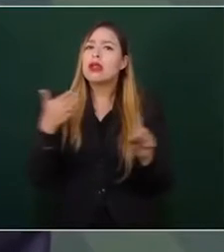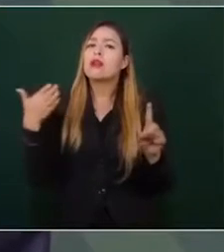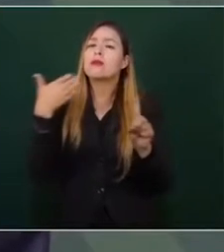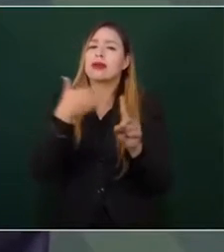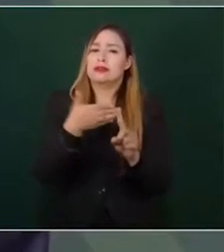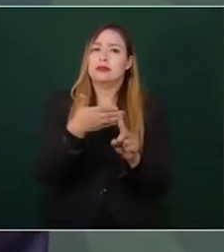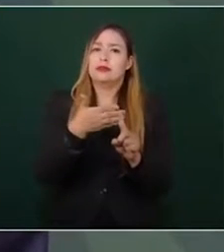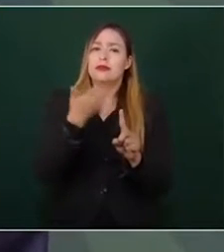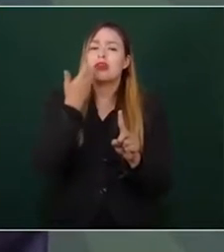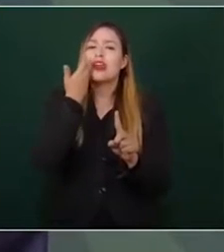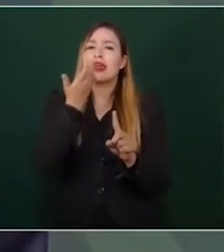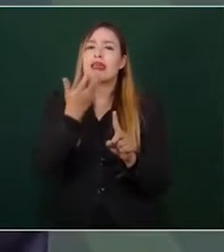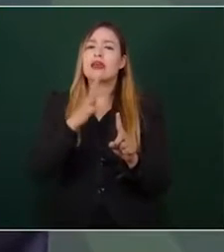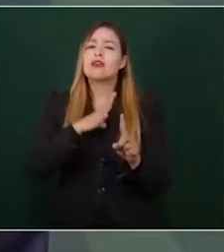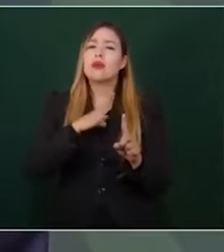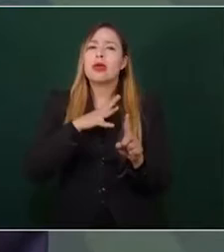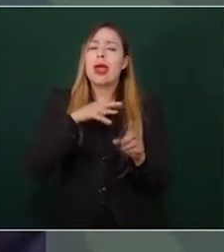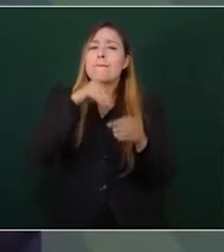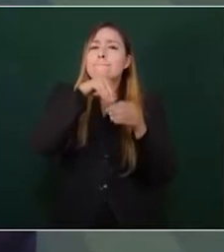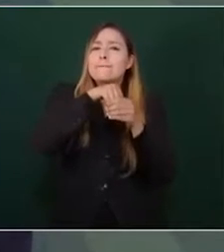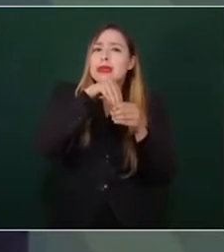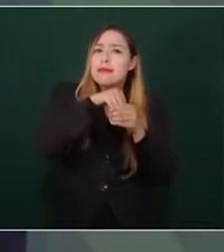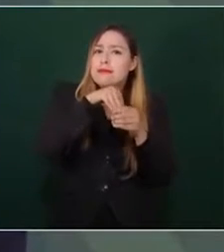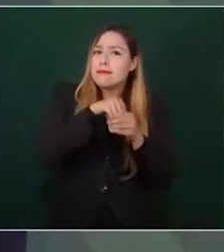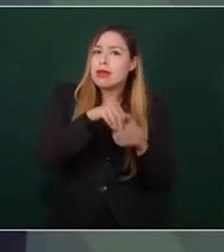privatización de la educación.